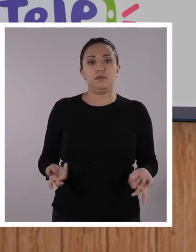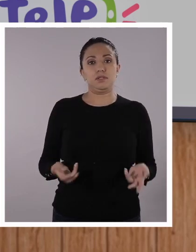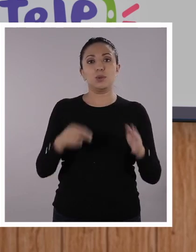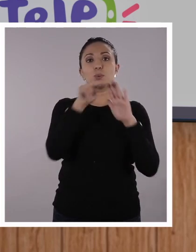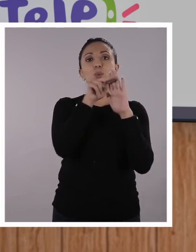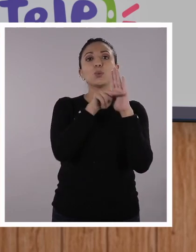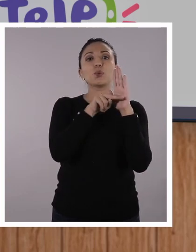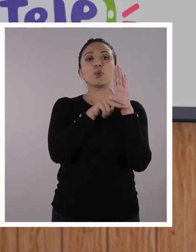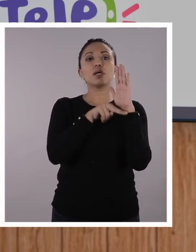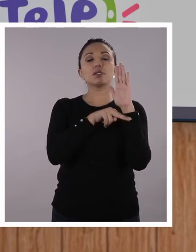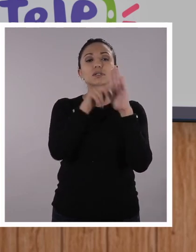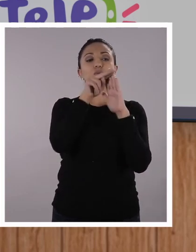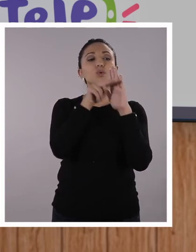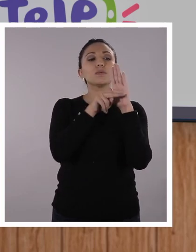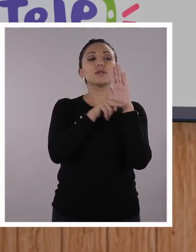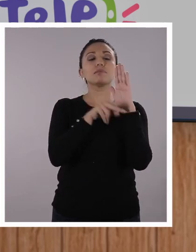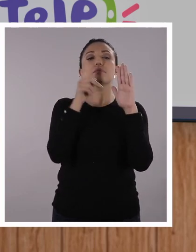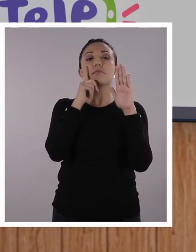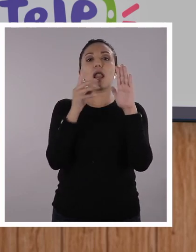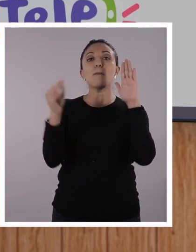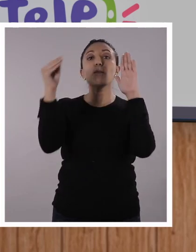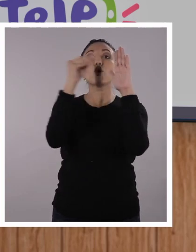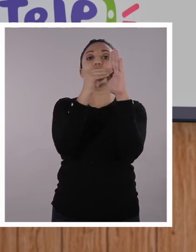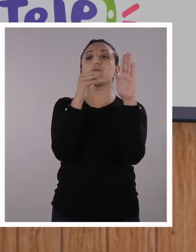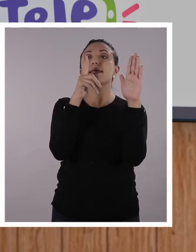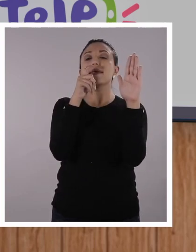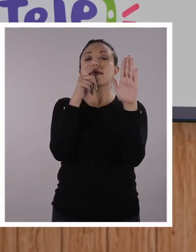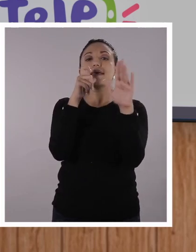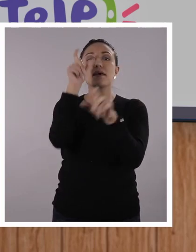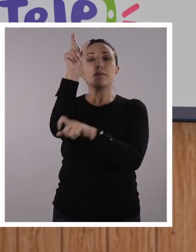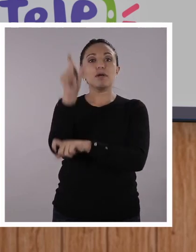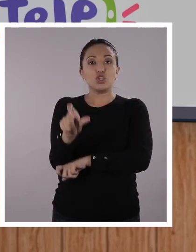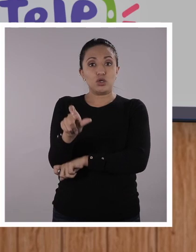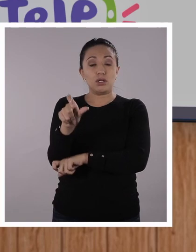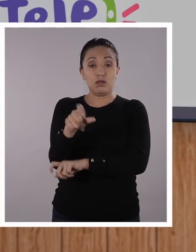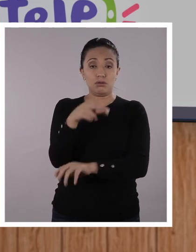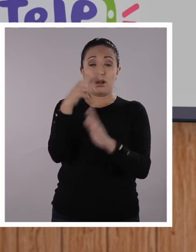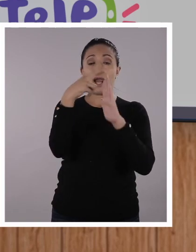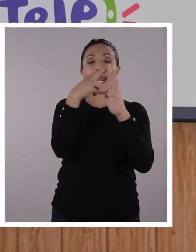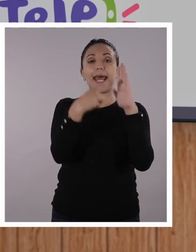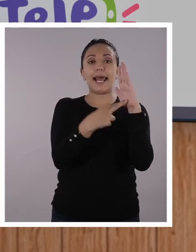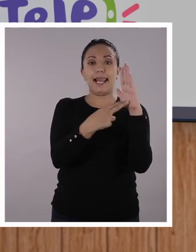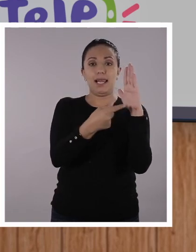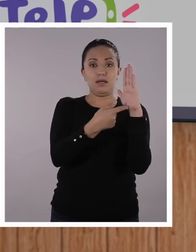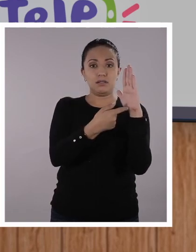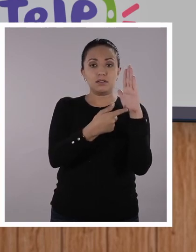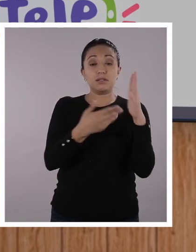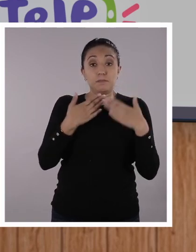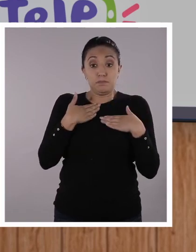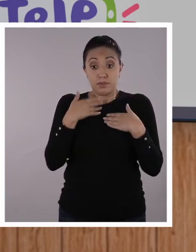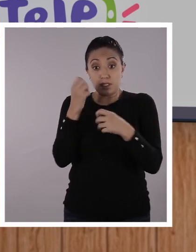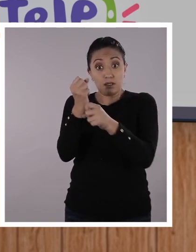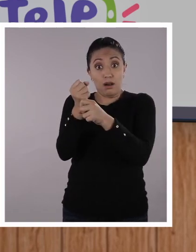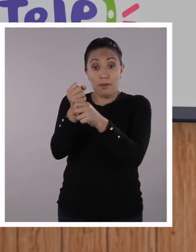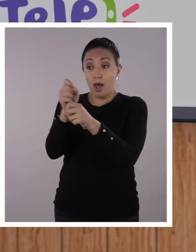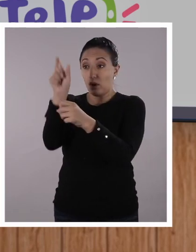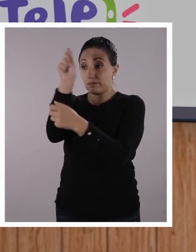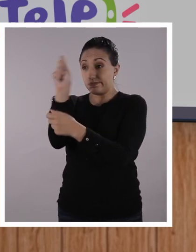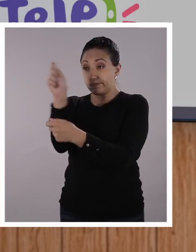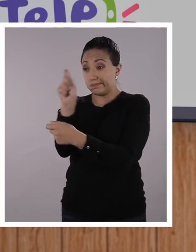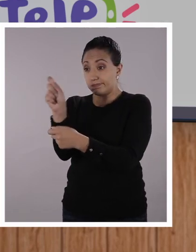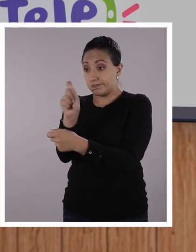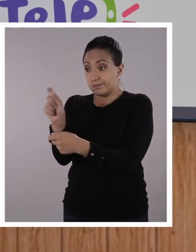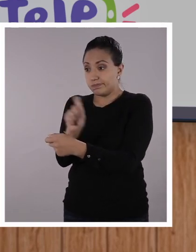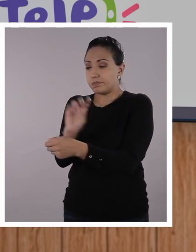las normas para citar una cita bibliográfica, para, no sé, que nuestros proyectos de investigación